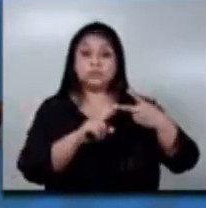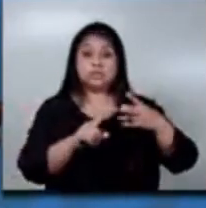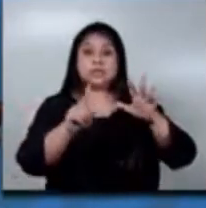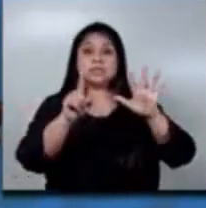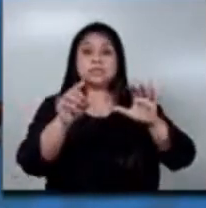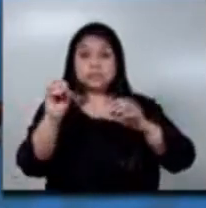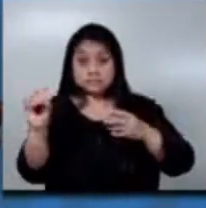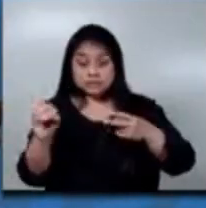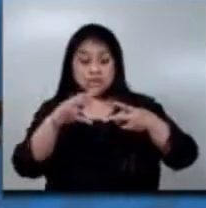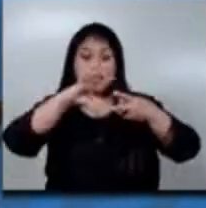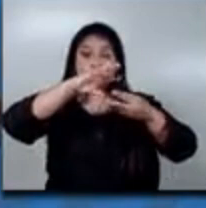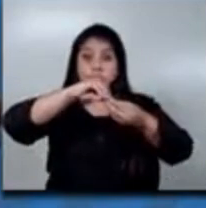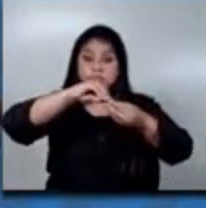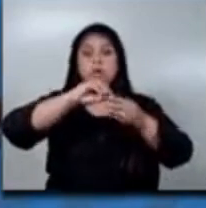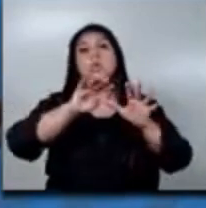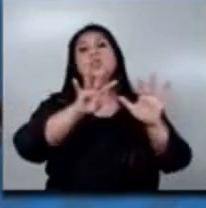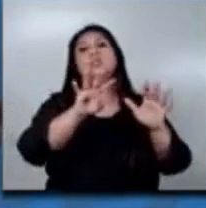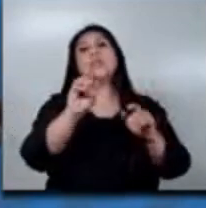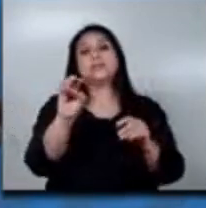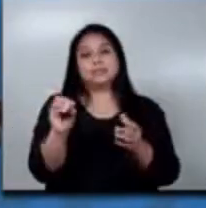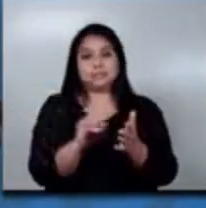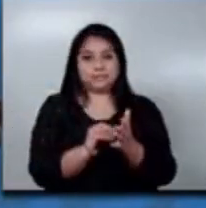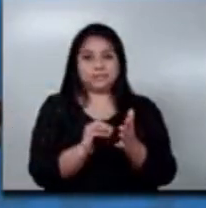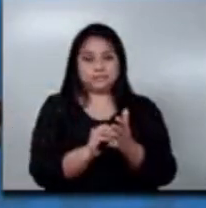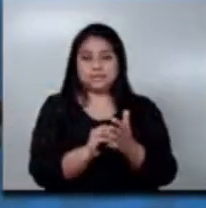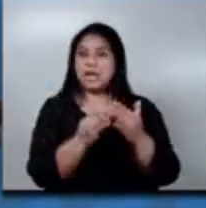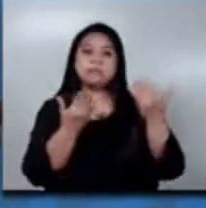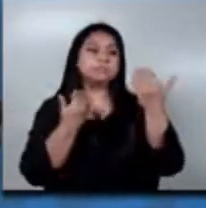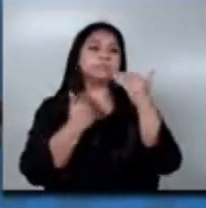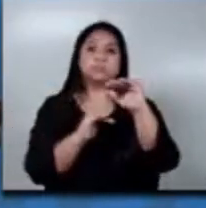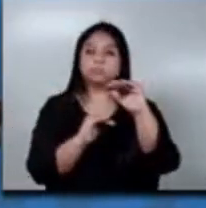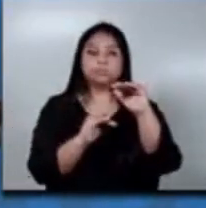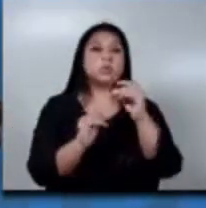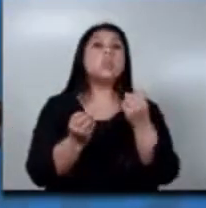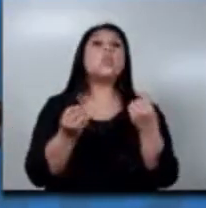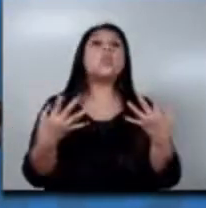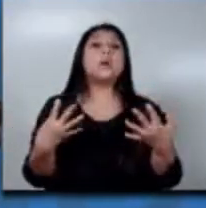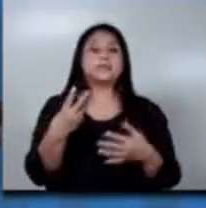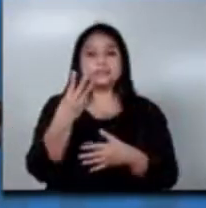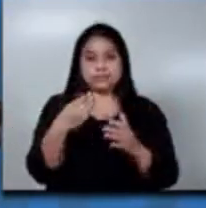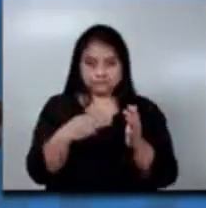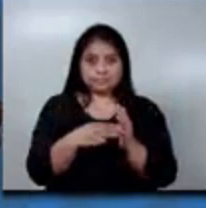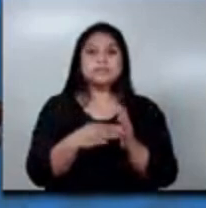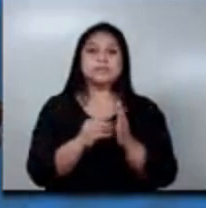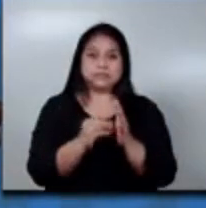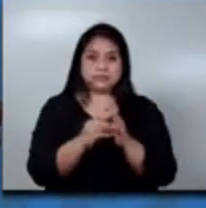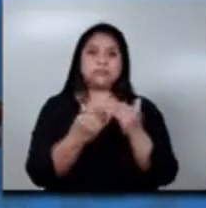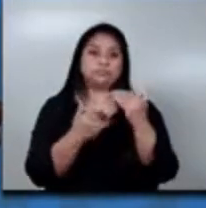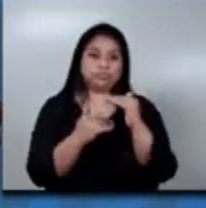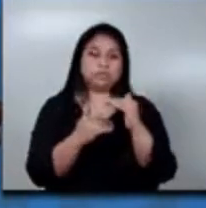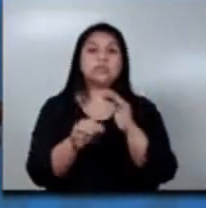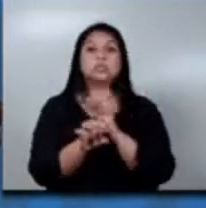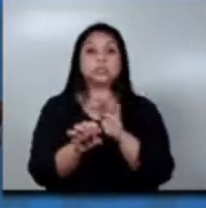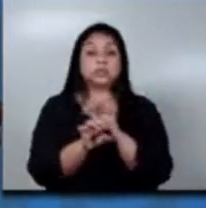llevaría 900 quetzales. Su tope máximo por temporada va a ser los 3,000 quetzales. Es decir, que la